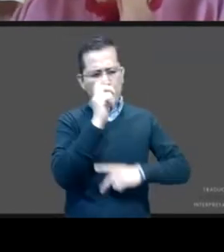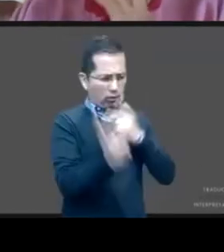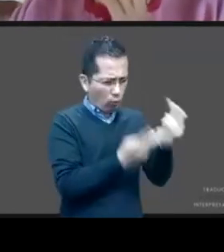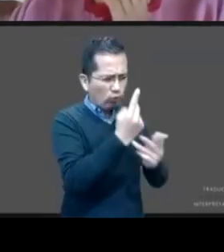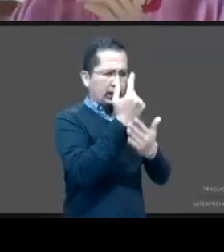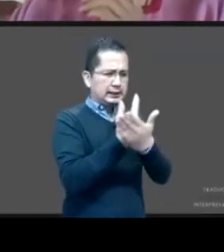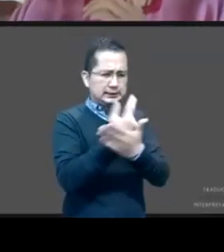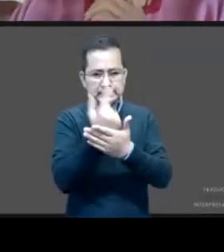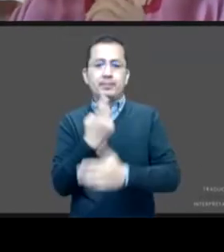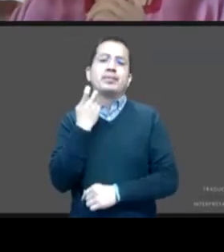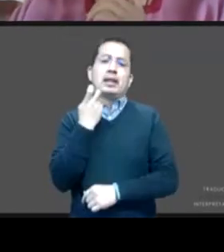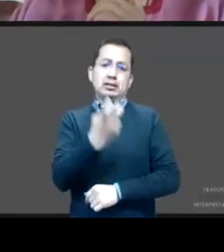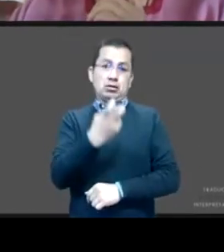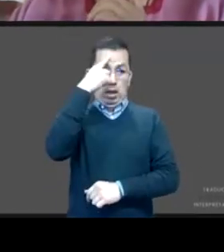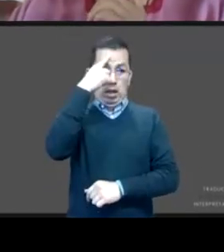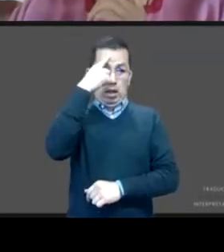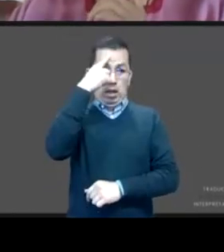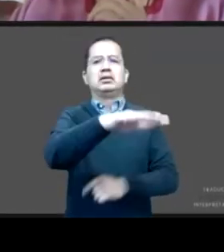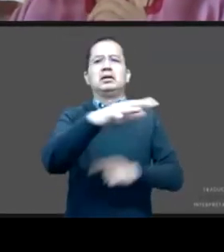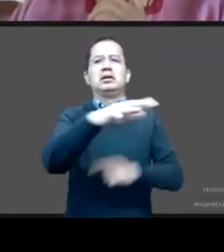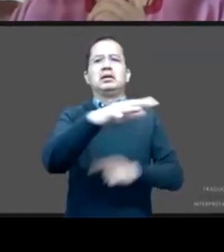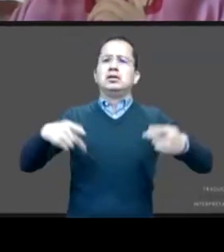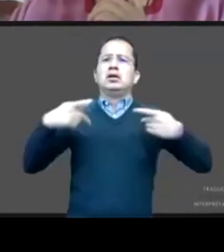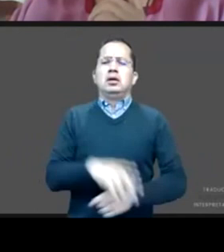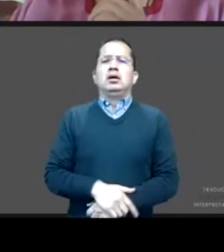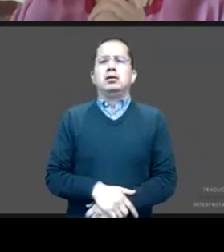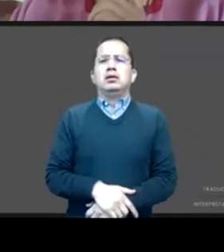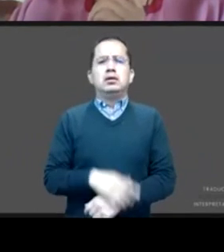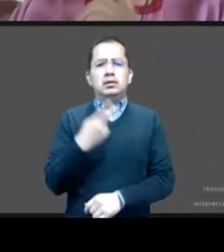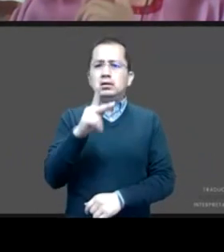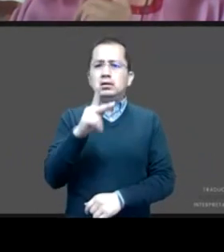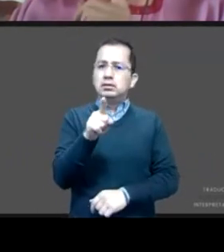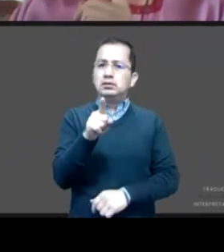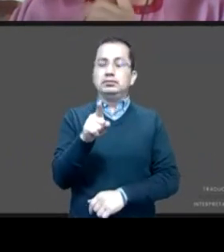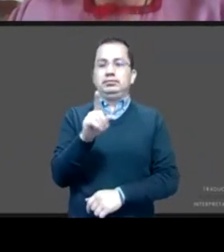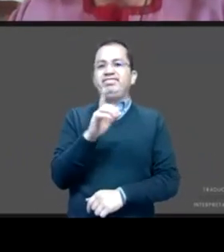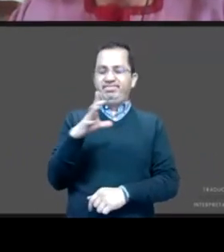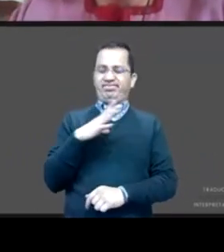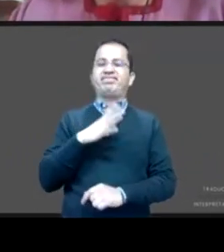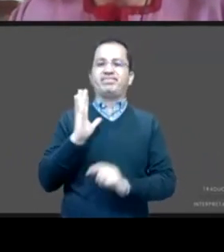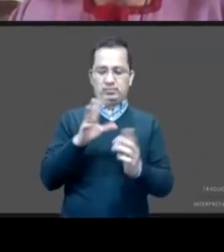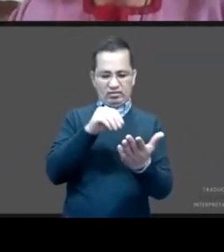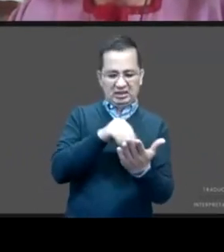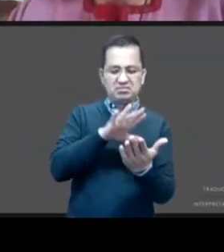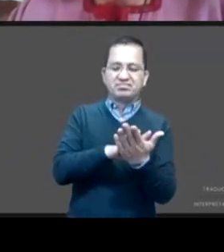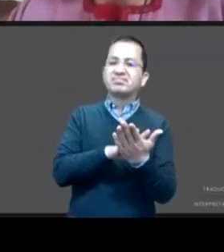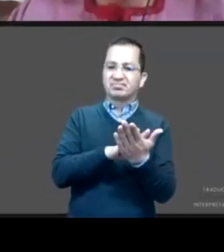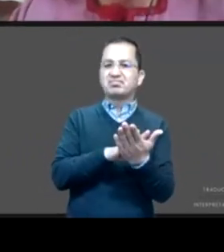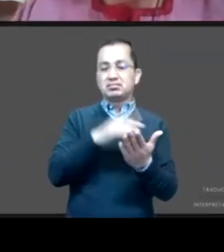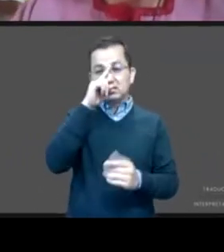grande a nivel poblacional, tenemos la documentación y el reporte de casos particulares en los que